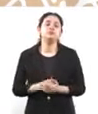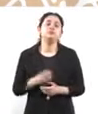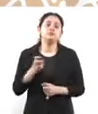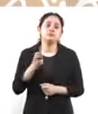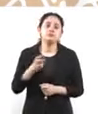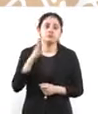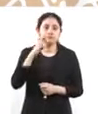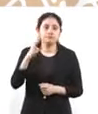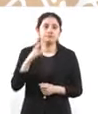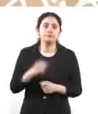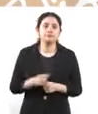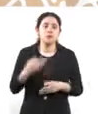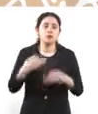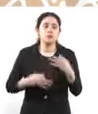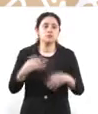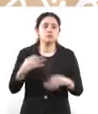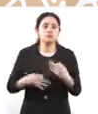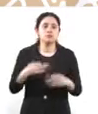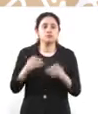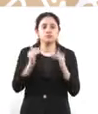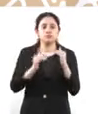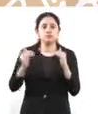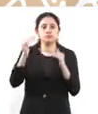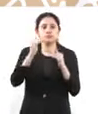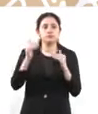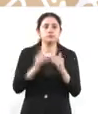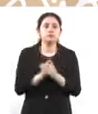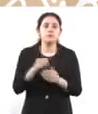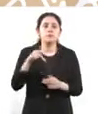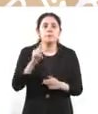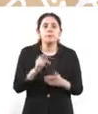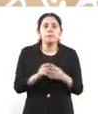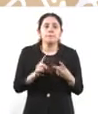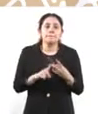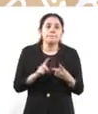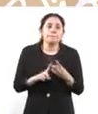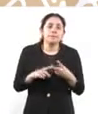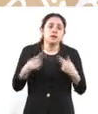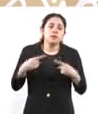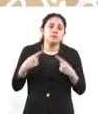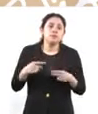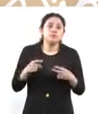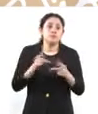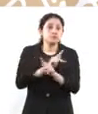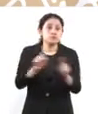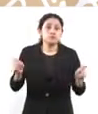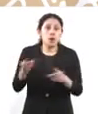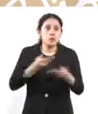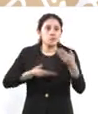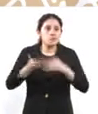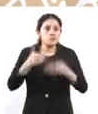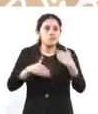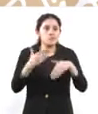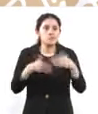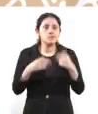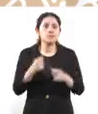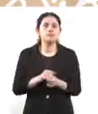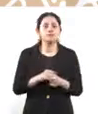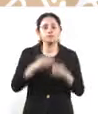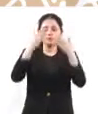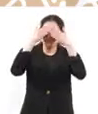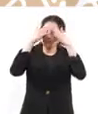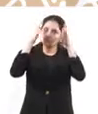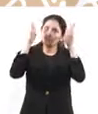para cualquier juzgador, para cualquier ministerio público, para cualquier servidor público, porque todos somos servidores públicos. Hay que ver la